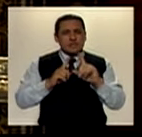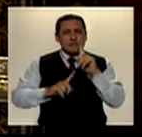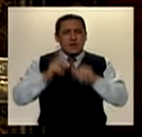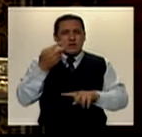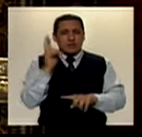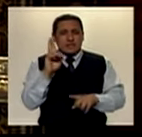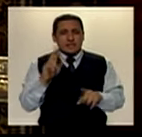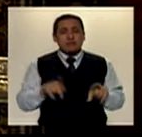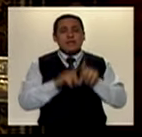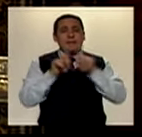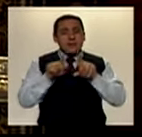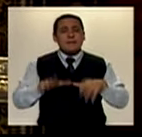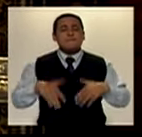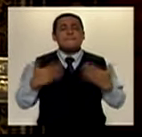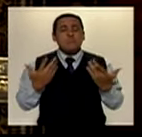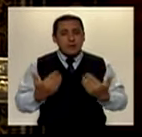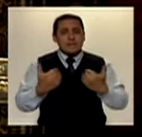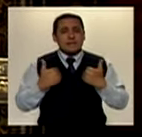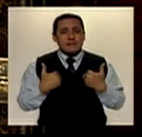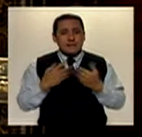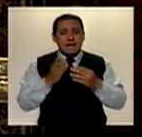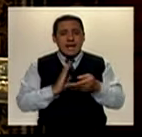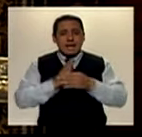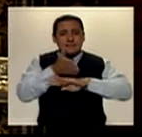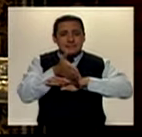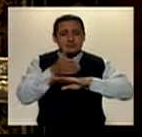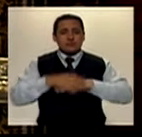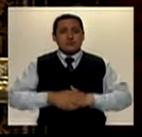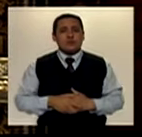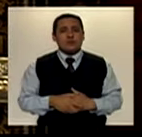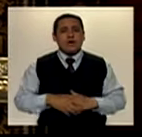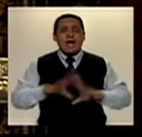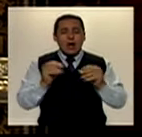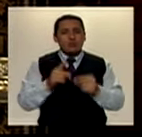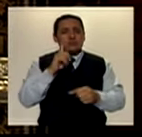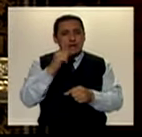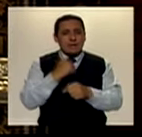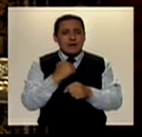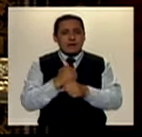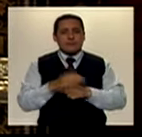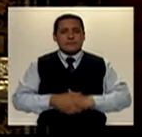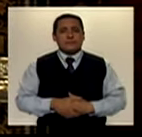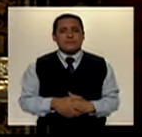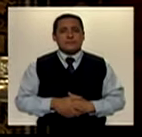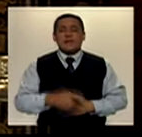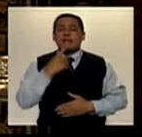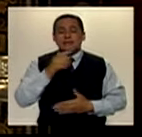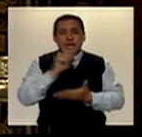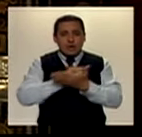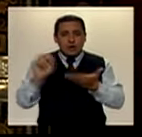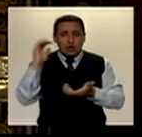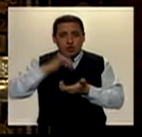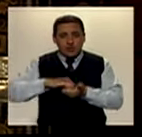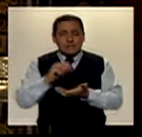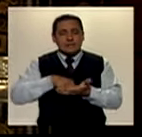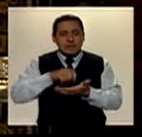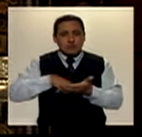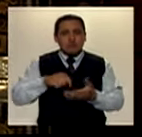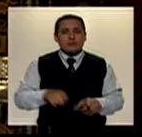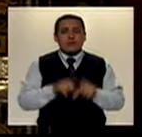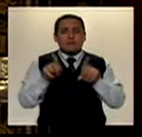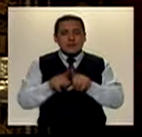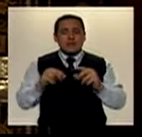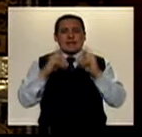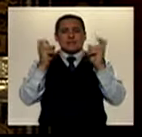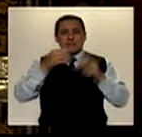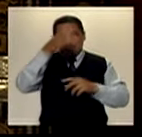delincuencia, puedan tener acceso a un trabajo que complemente sus ingresos. Estamos contratándonos